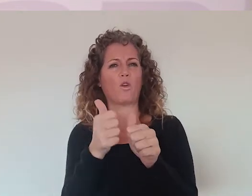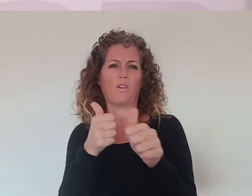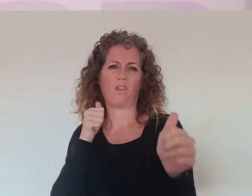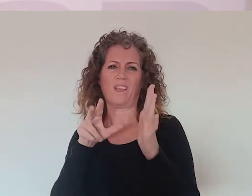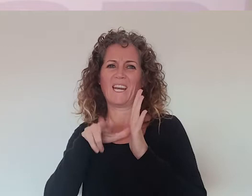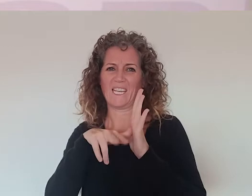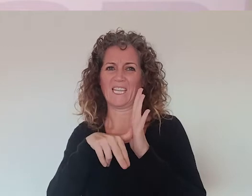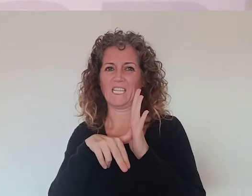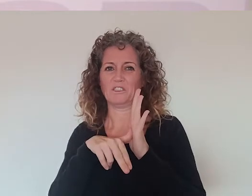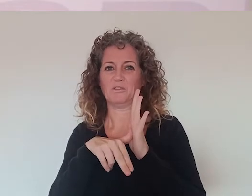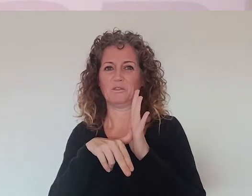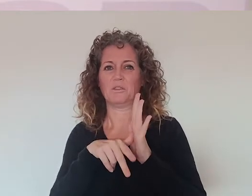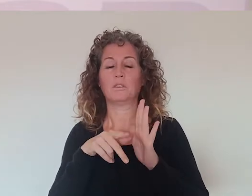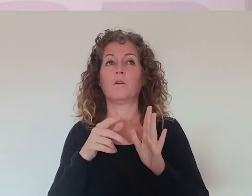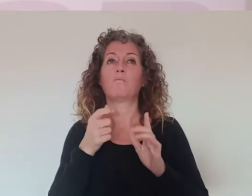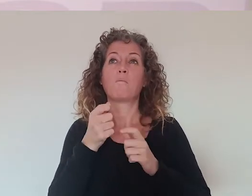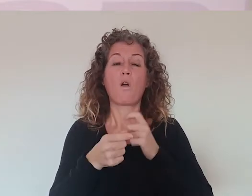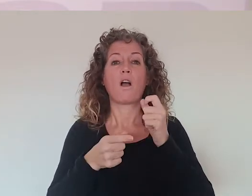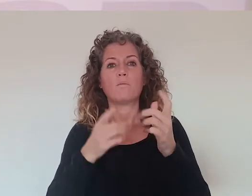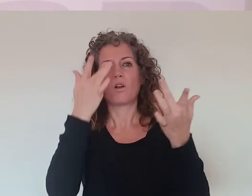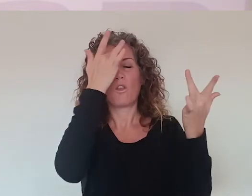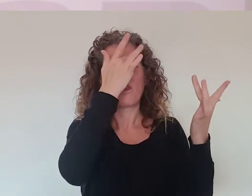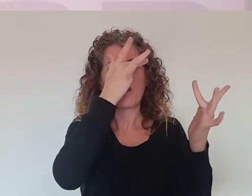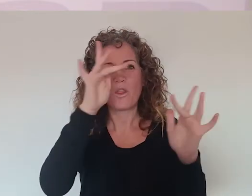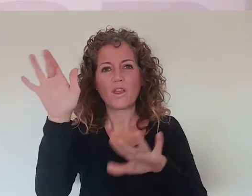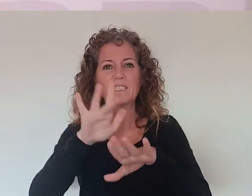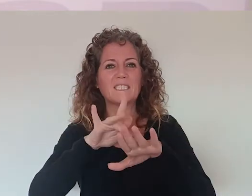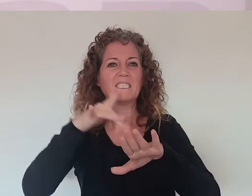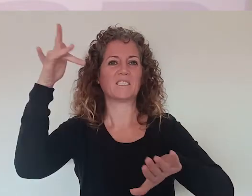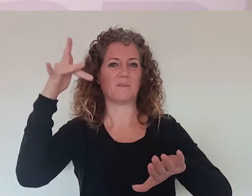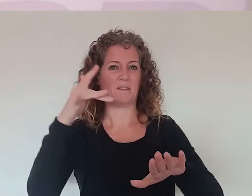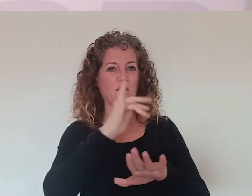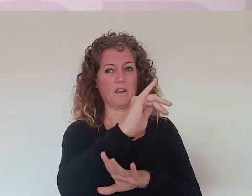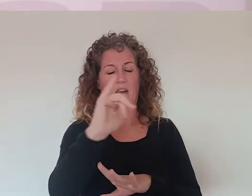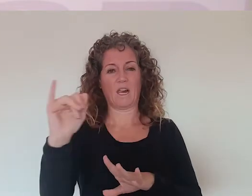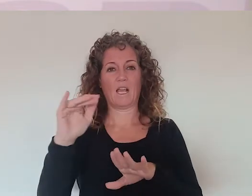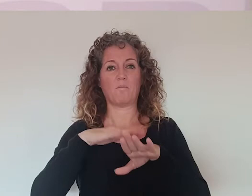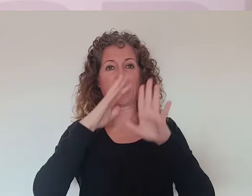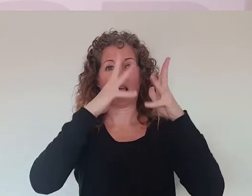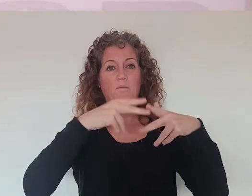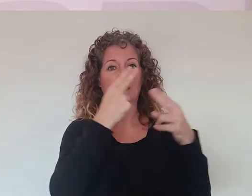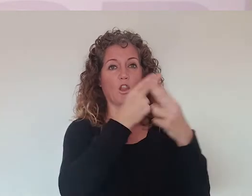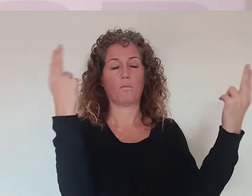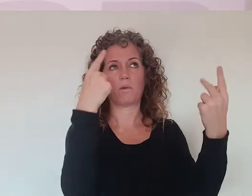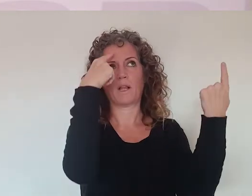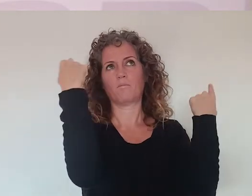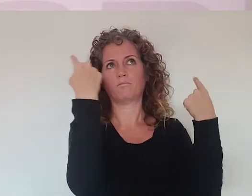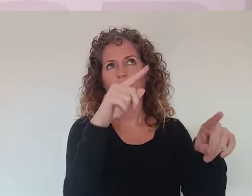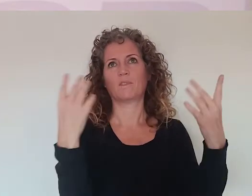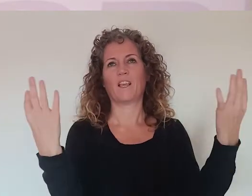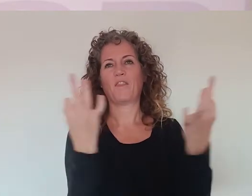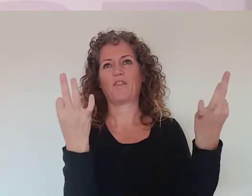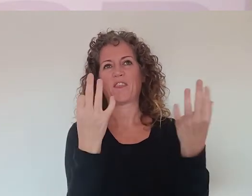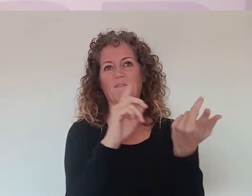sentido. Es verdad que ahí empieza a haber algo de concienciación ni de sensibilización por parte de las administraciones